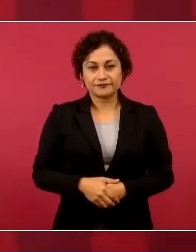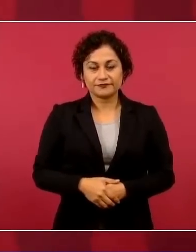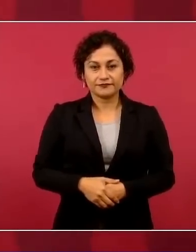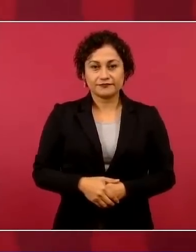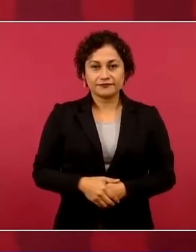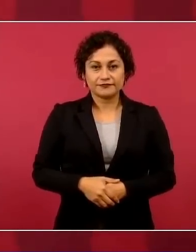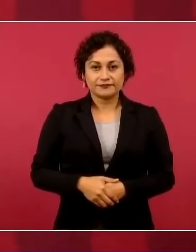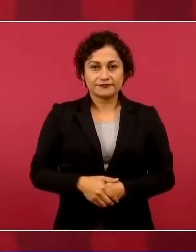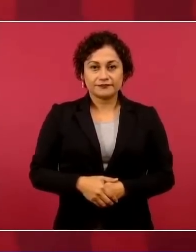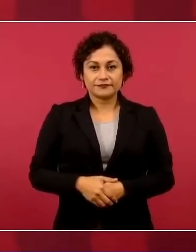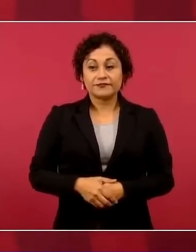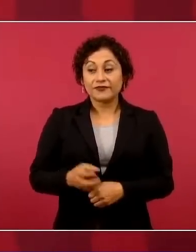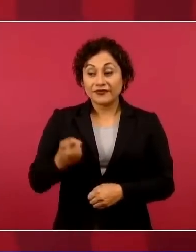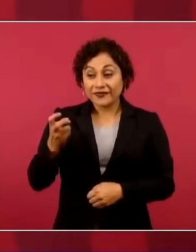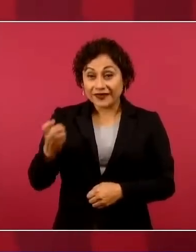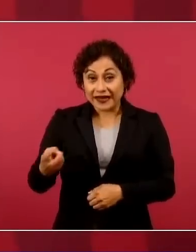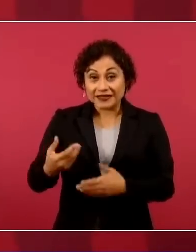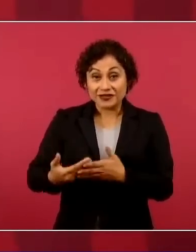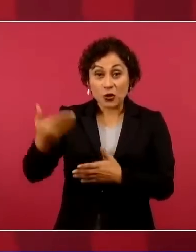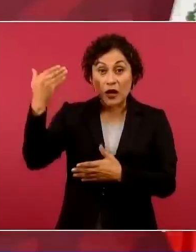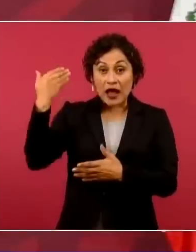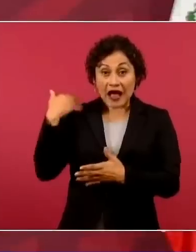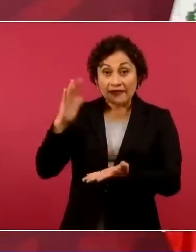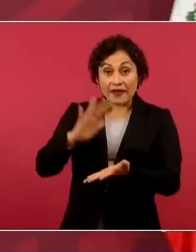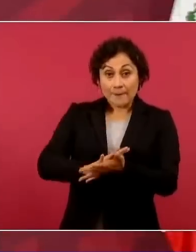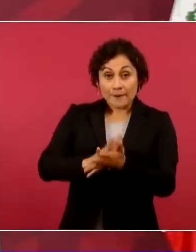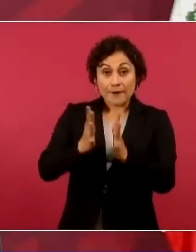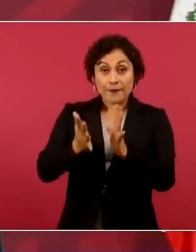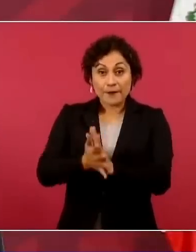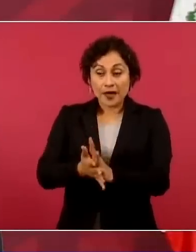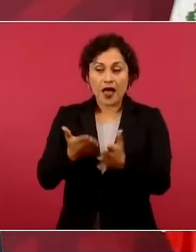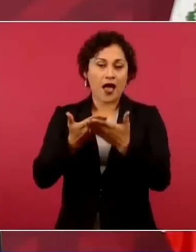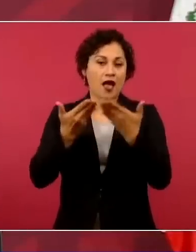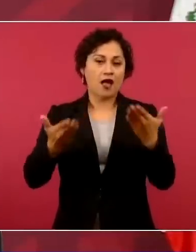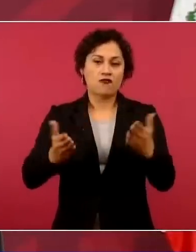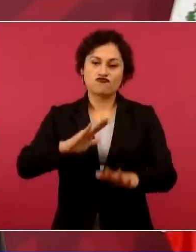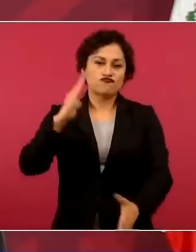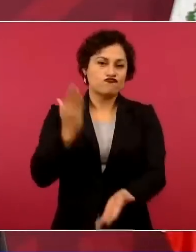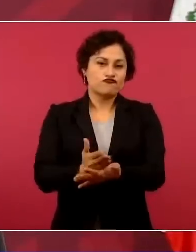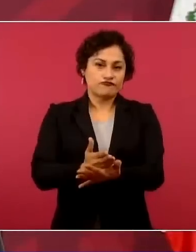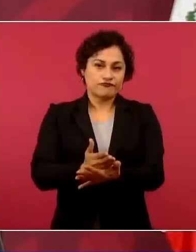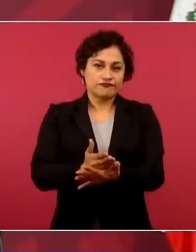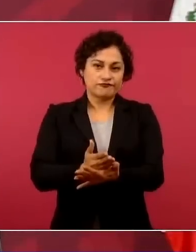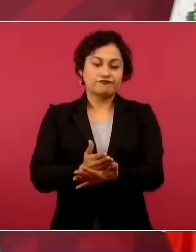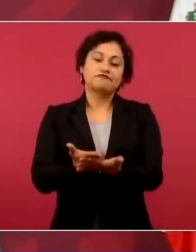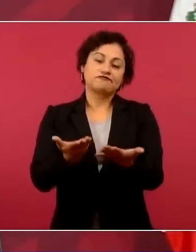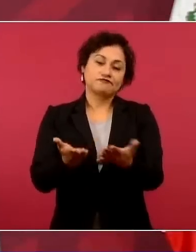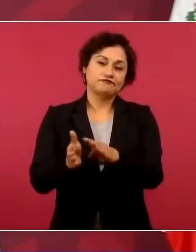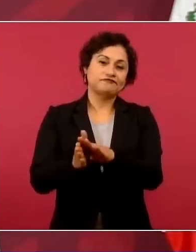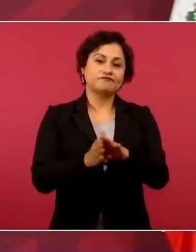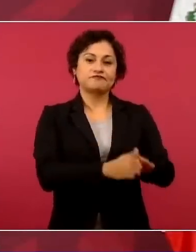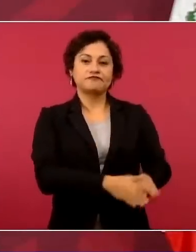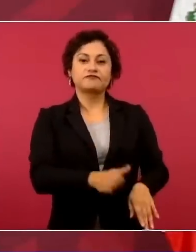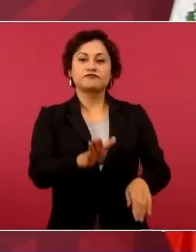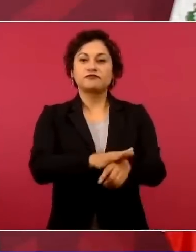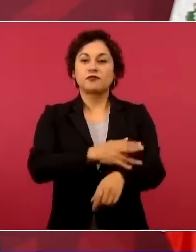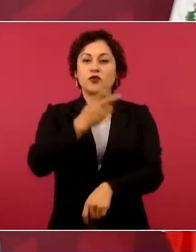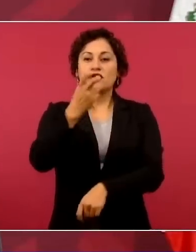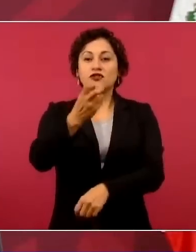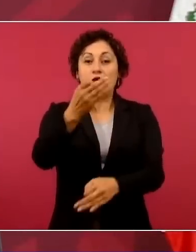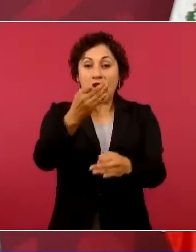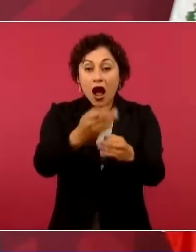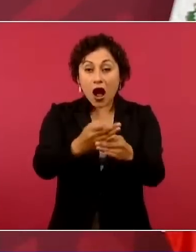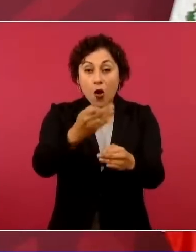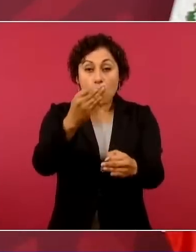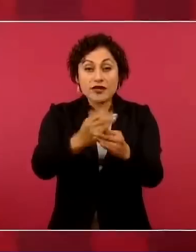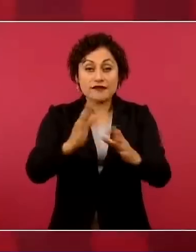ya esas cosas no se pueden. Entonces, ¿quién es el actor principal en la democracia? Del